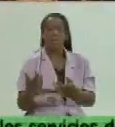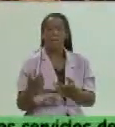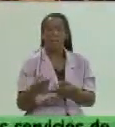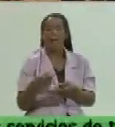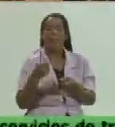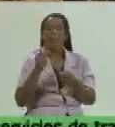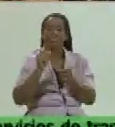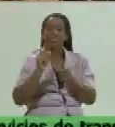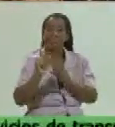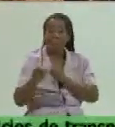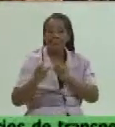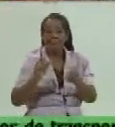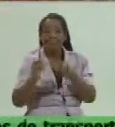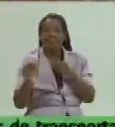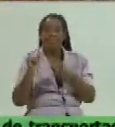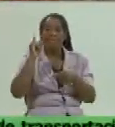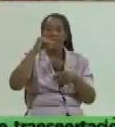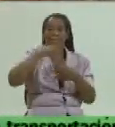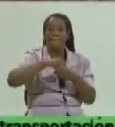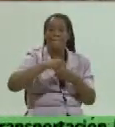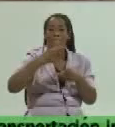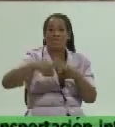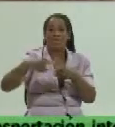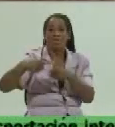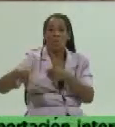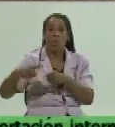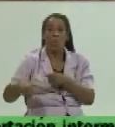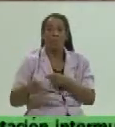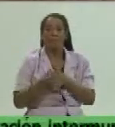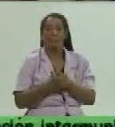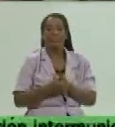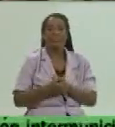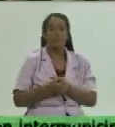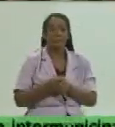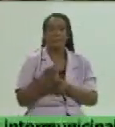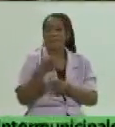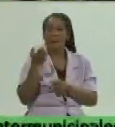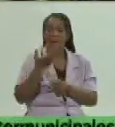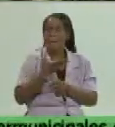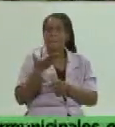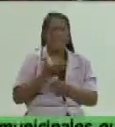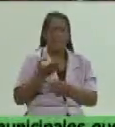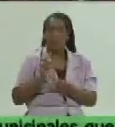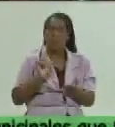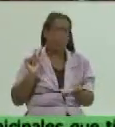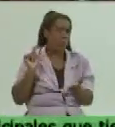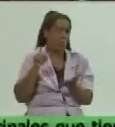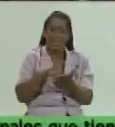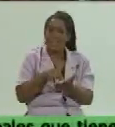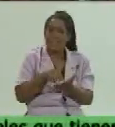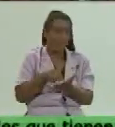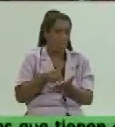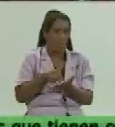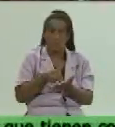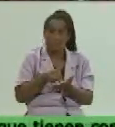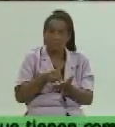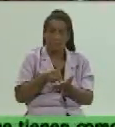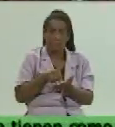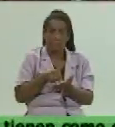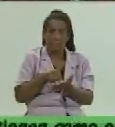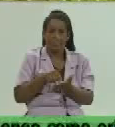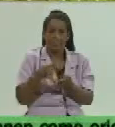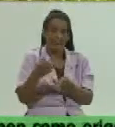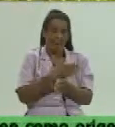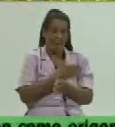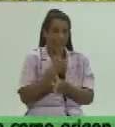inversiones aquí destacar rapidito algo todas estas cuestiones van directo y de cara a lo que anteriormente